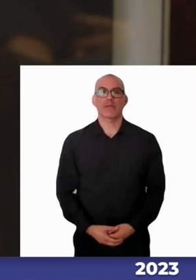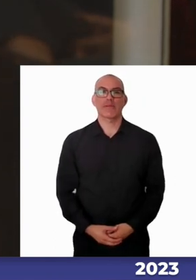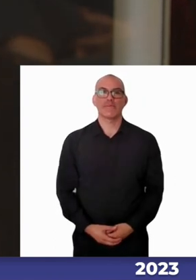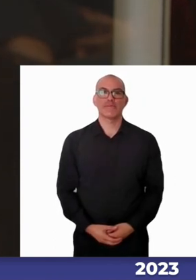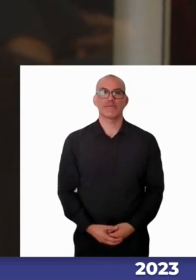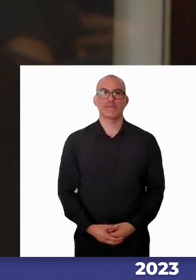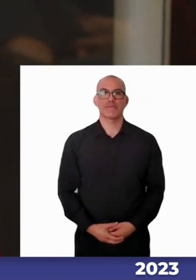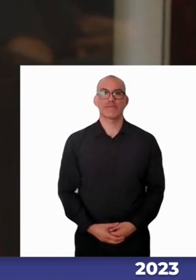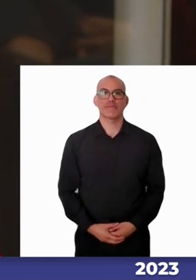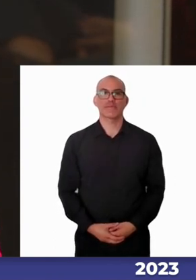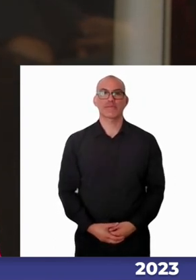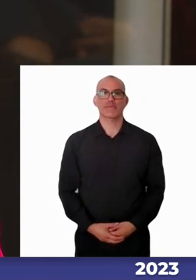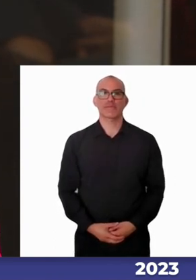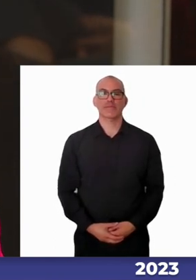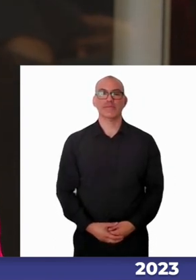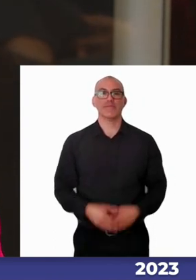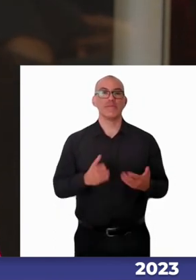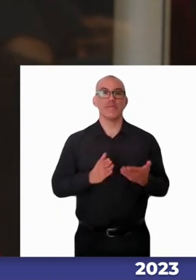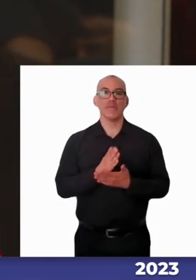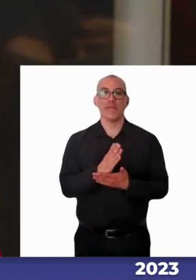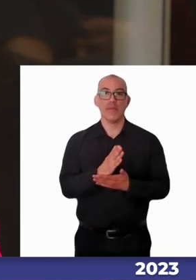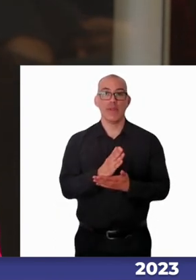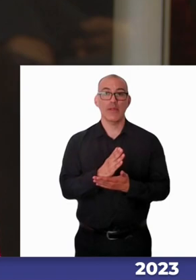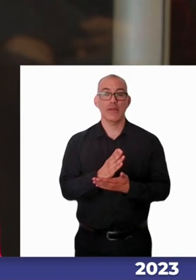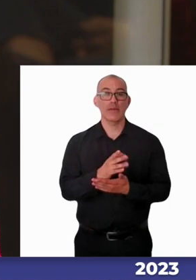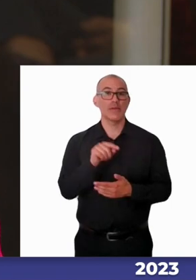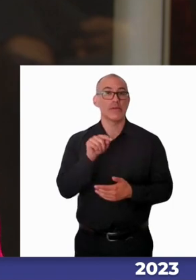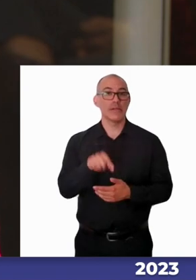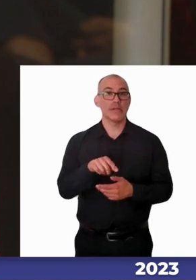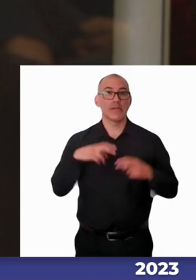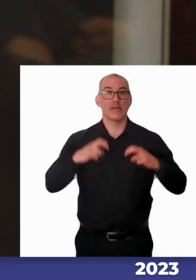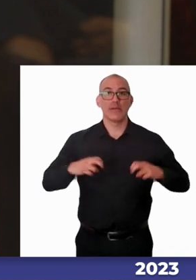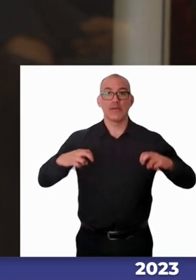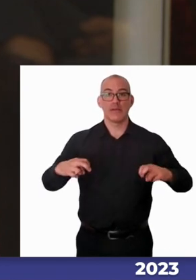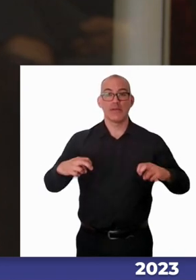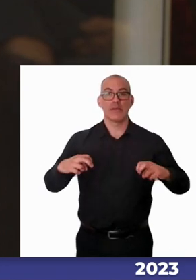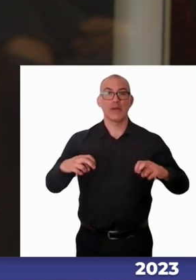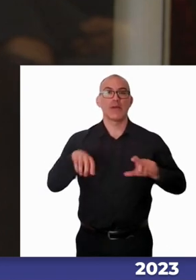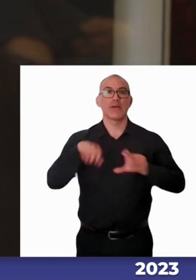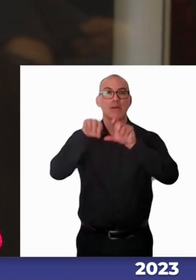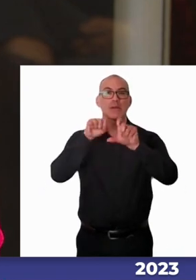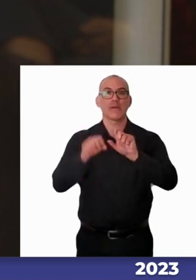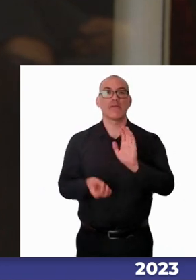Entonces, para dar inicio a este panel, vamos a ver un video introductorio.